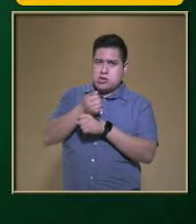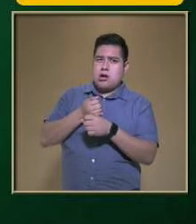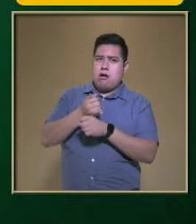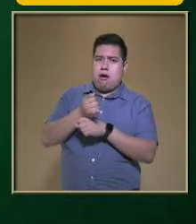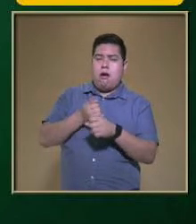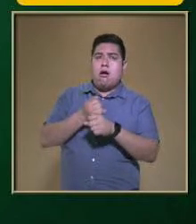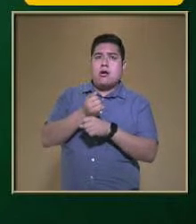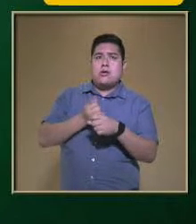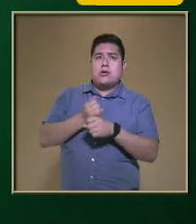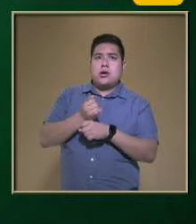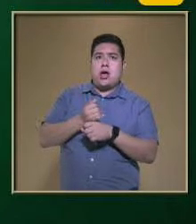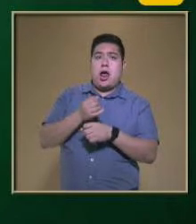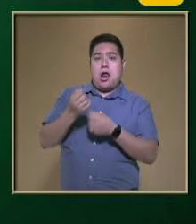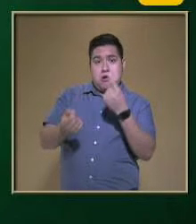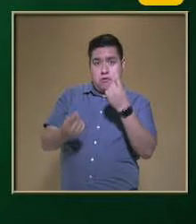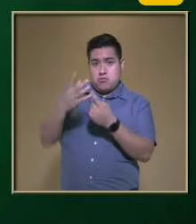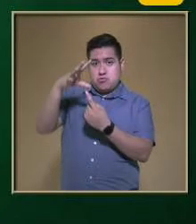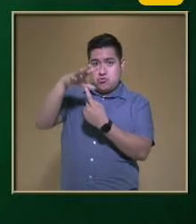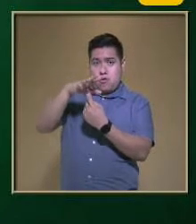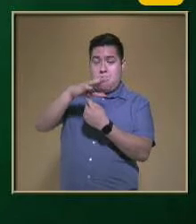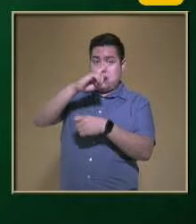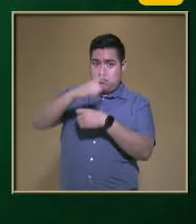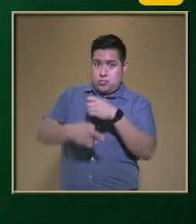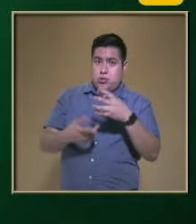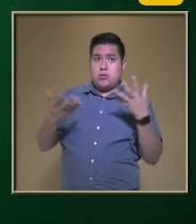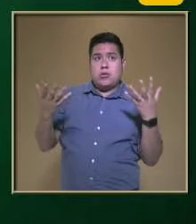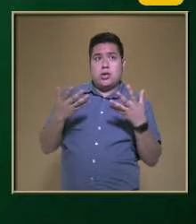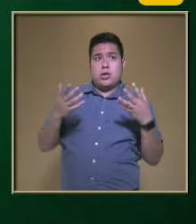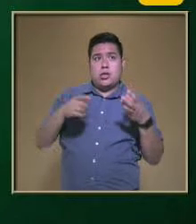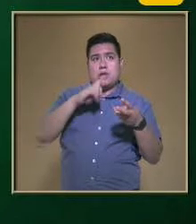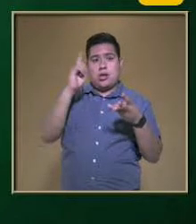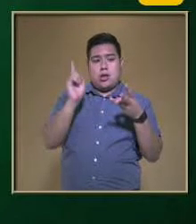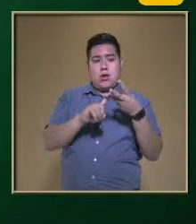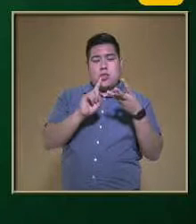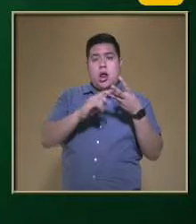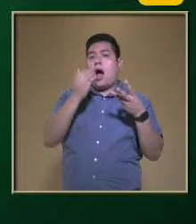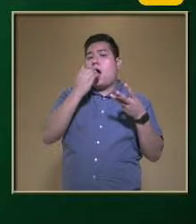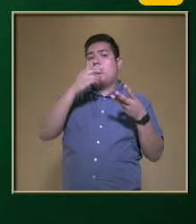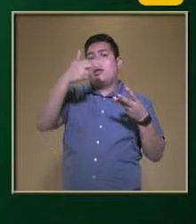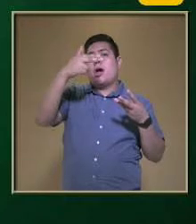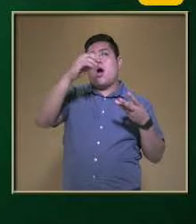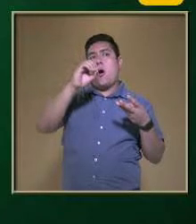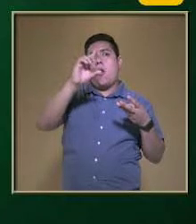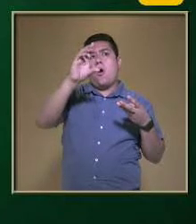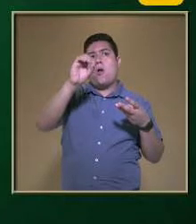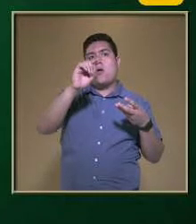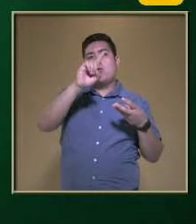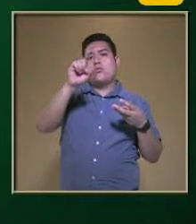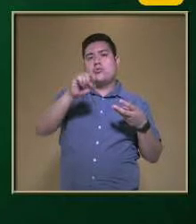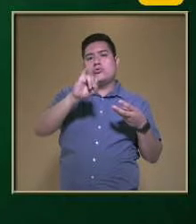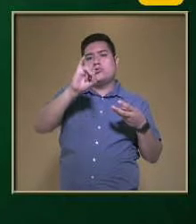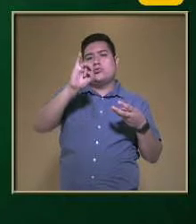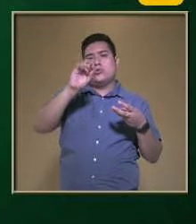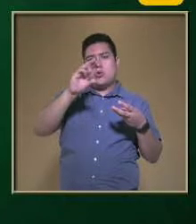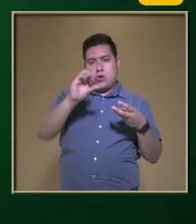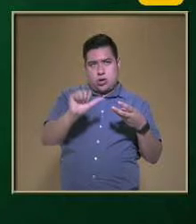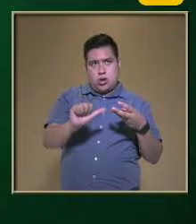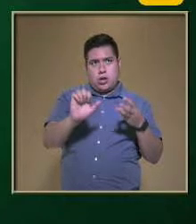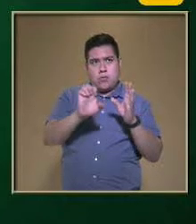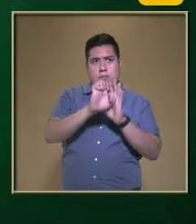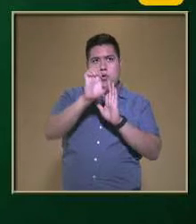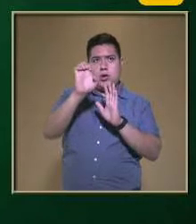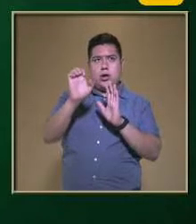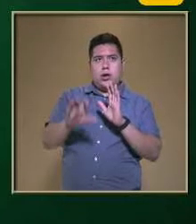Algunos de ellos Ser tóxicos ¿Verdad? Otro tipo de nutrición Es la olozoica Algunos animales De ejemplo Son los